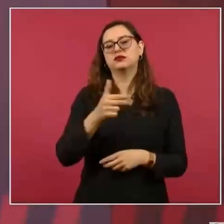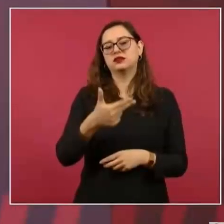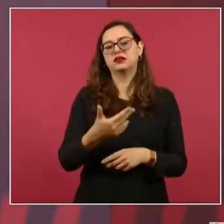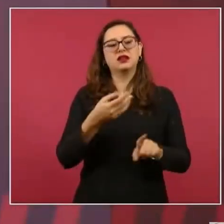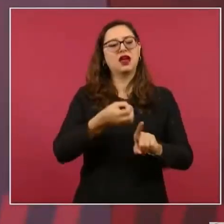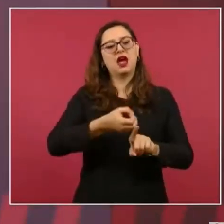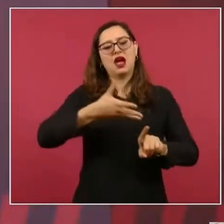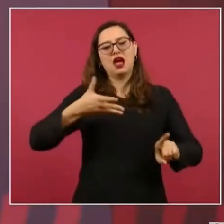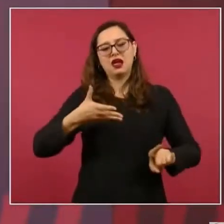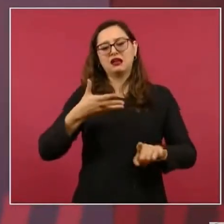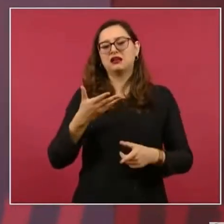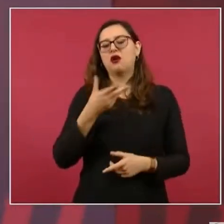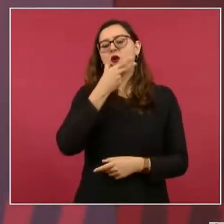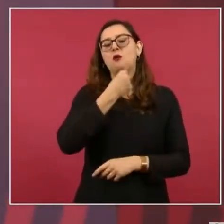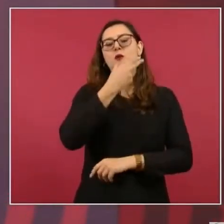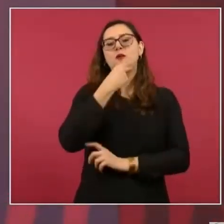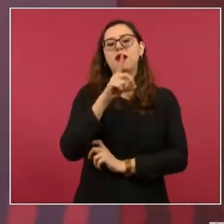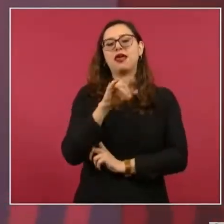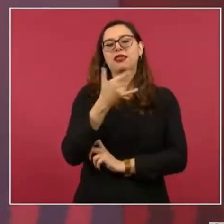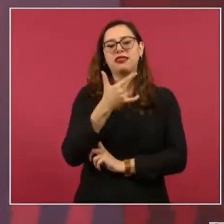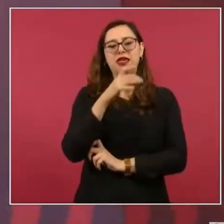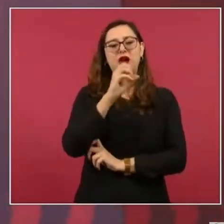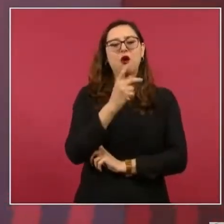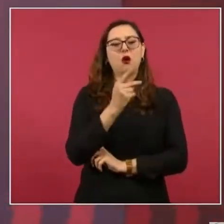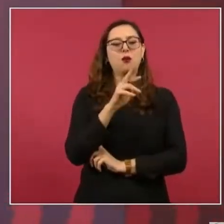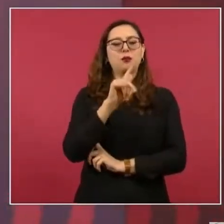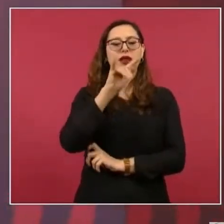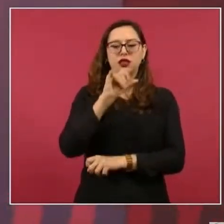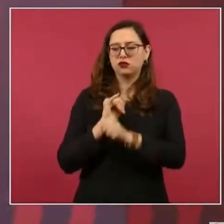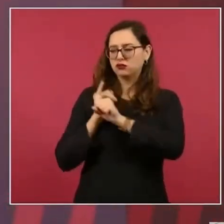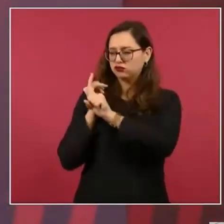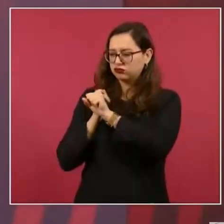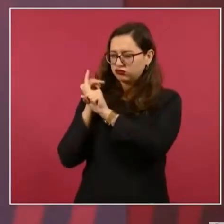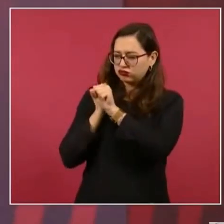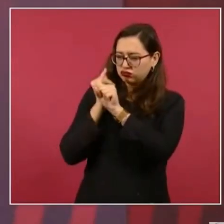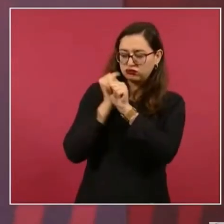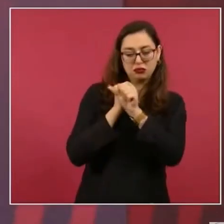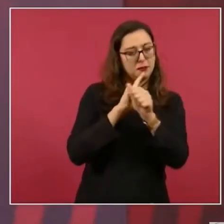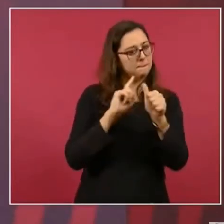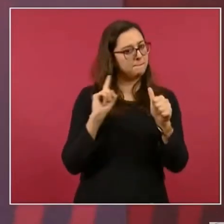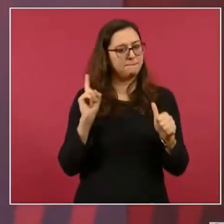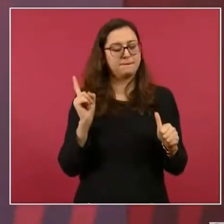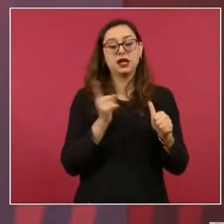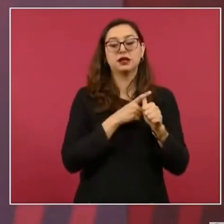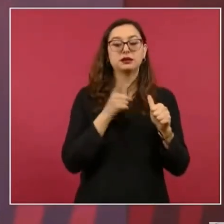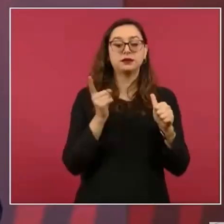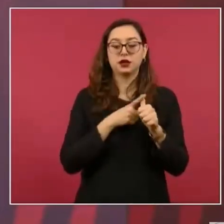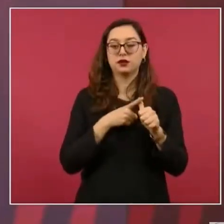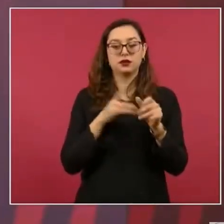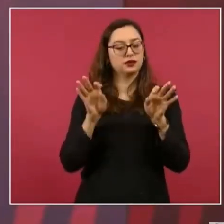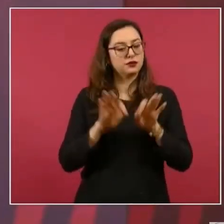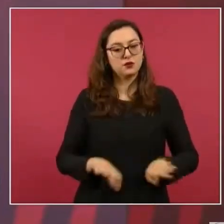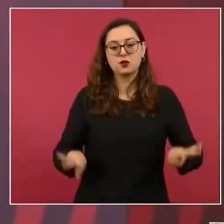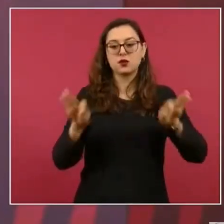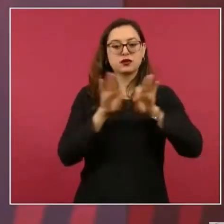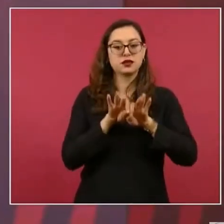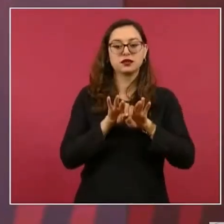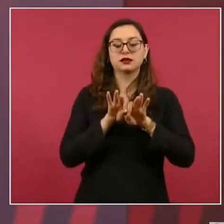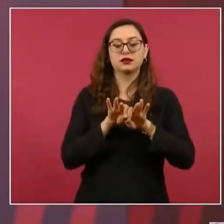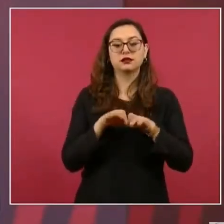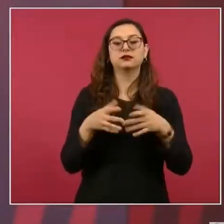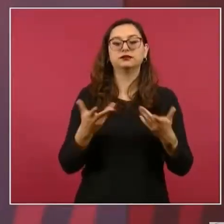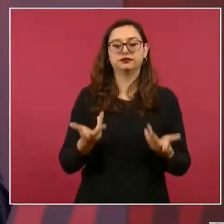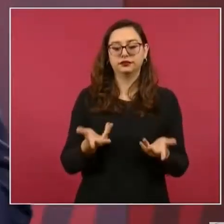Diego Prieto, ya hemos estado hablando sobre esto, ya van a integrar un equipo para